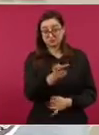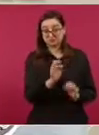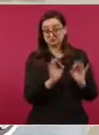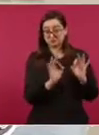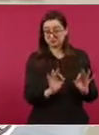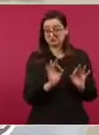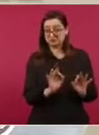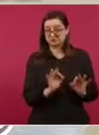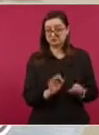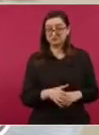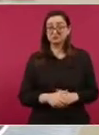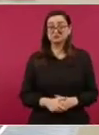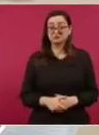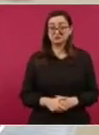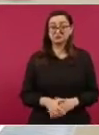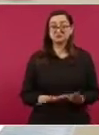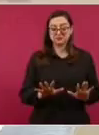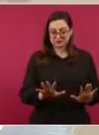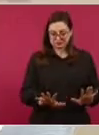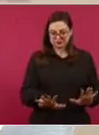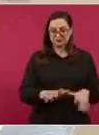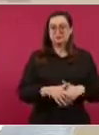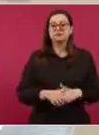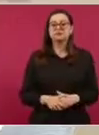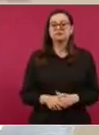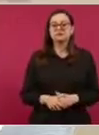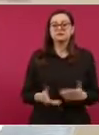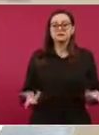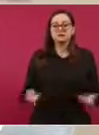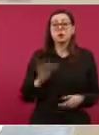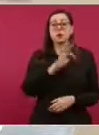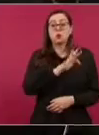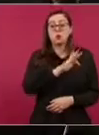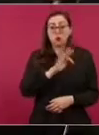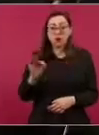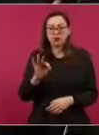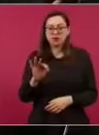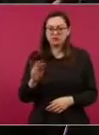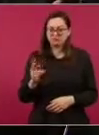manera equilibrada. Pueden hacer las dos consultas.